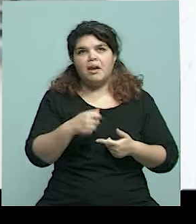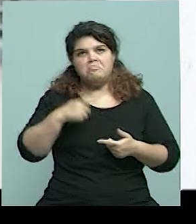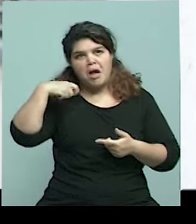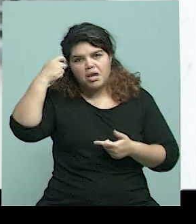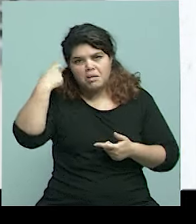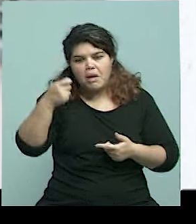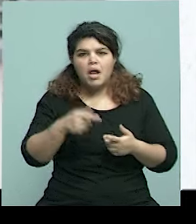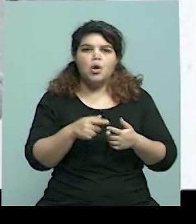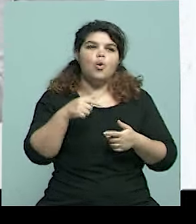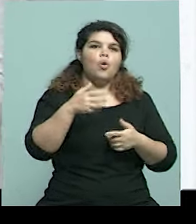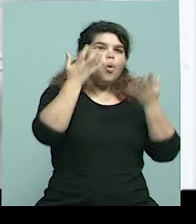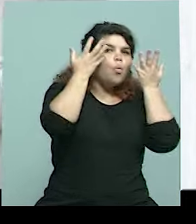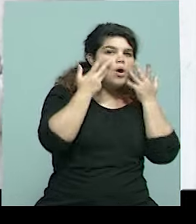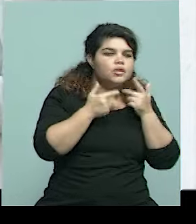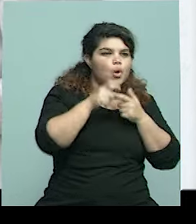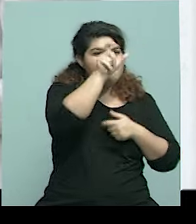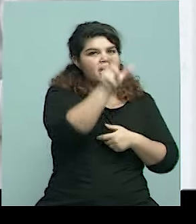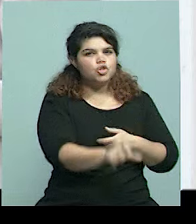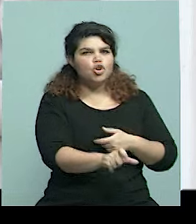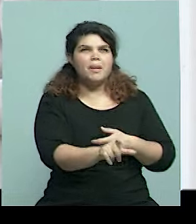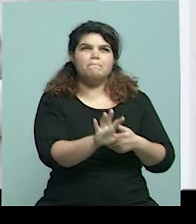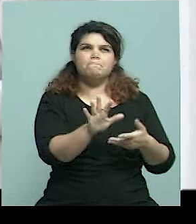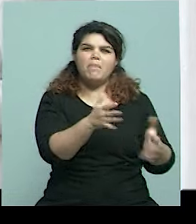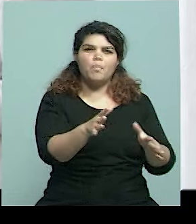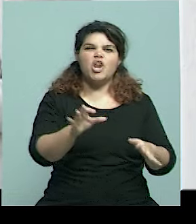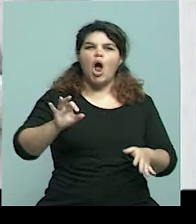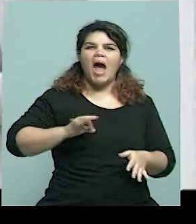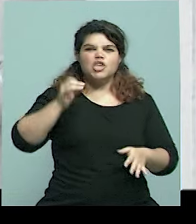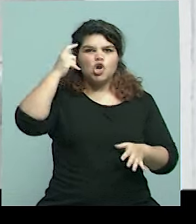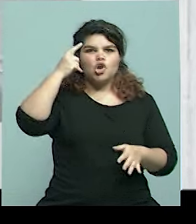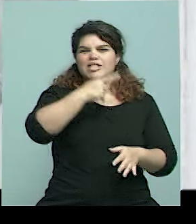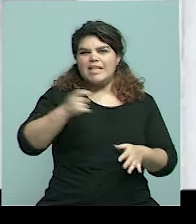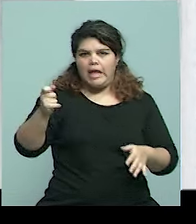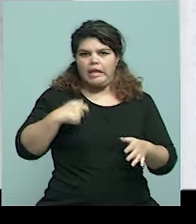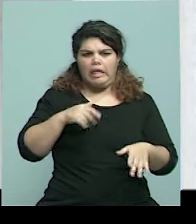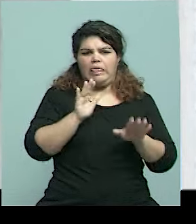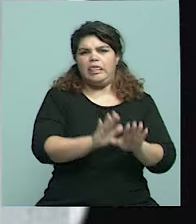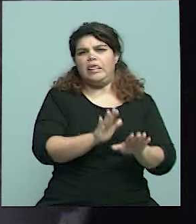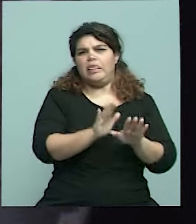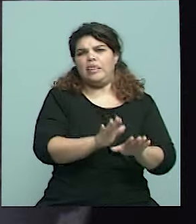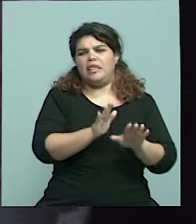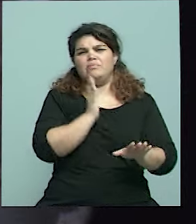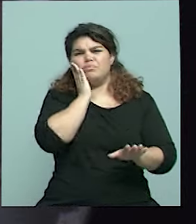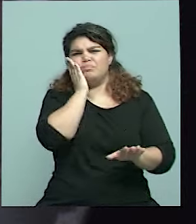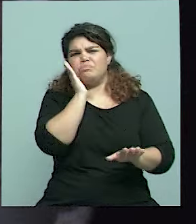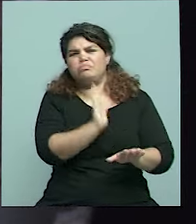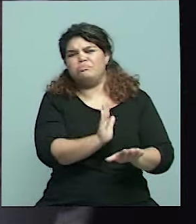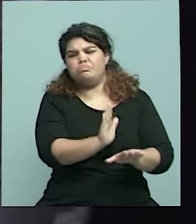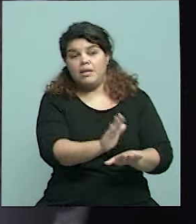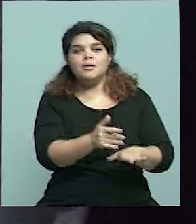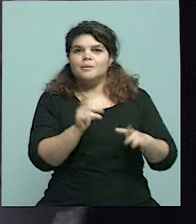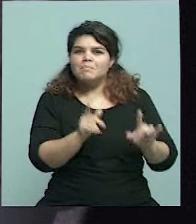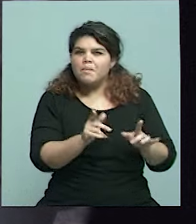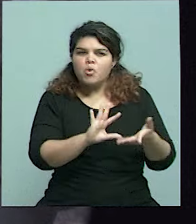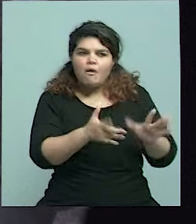o de una persona, pero que ya tiene más de 100 años, ¿ese tipo de estudios se lo hacen con esta sensibilidad que vos decías?